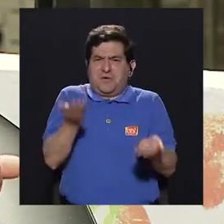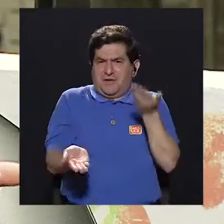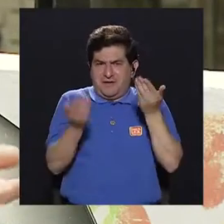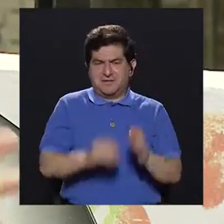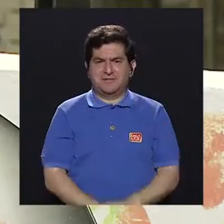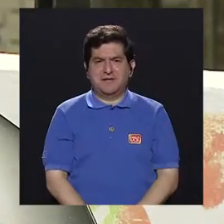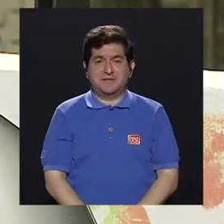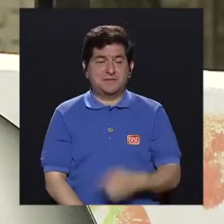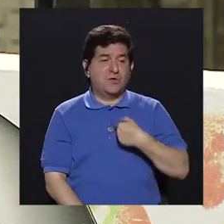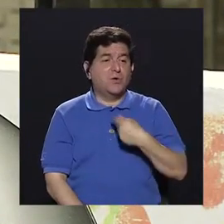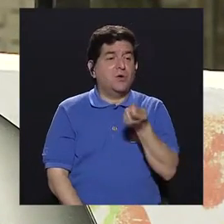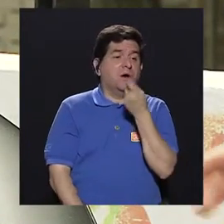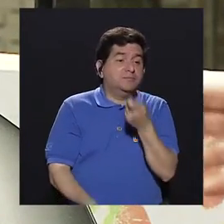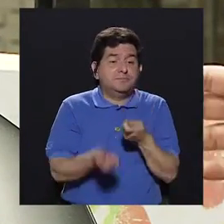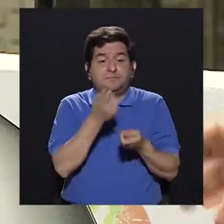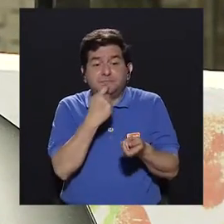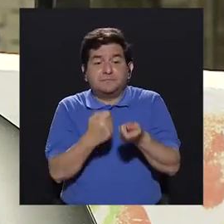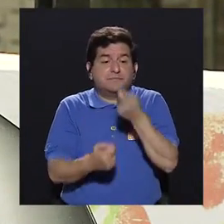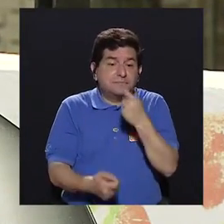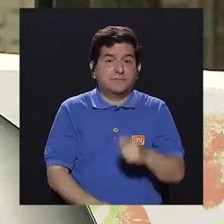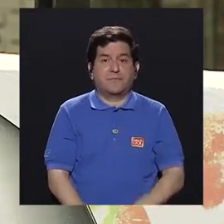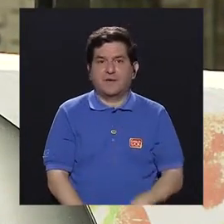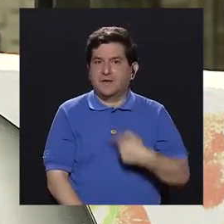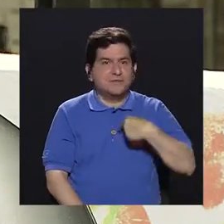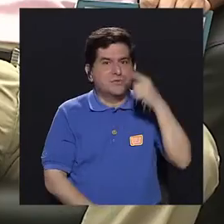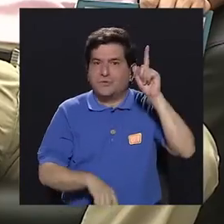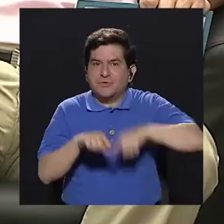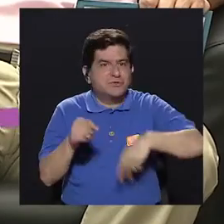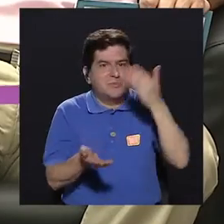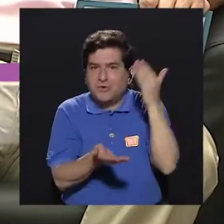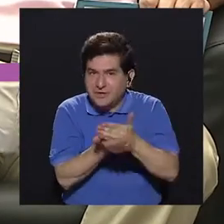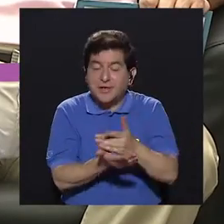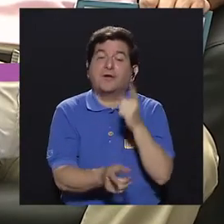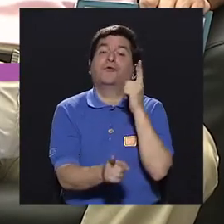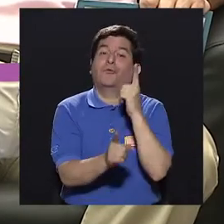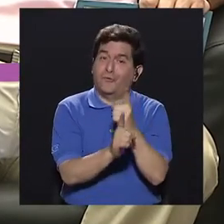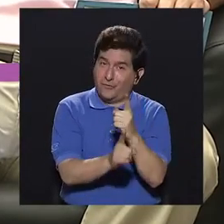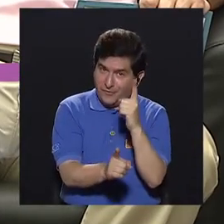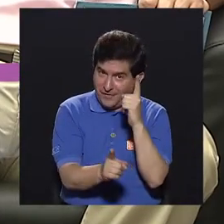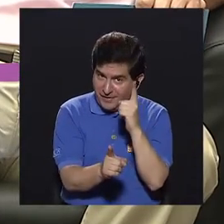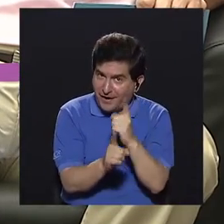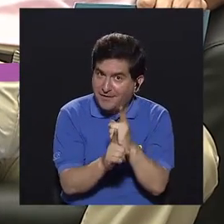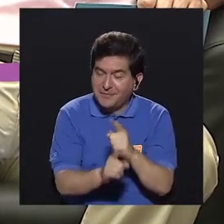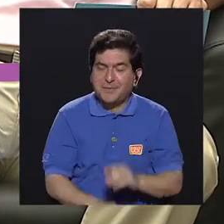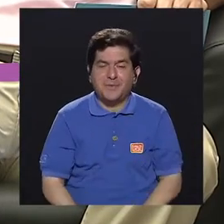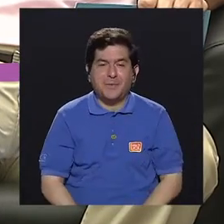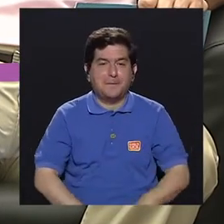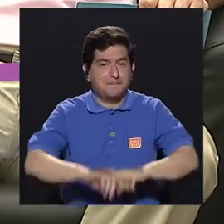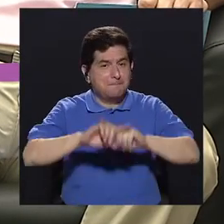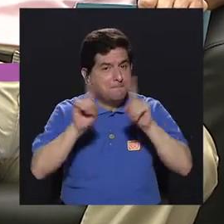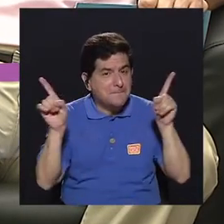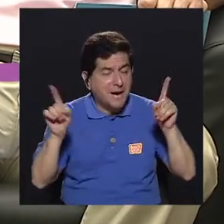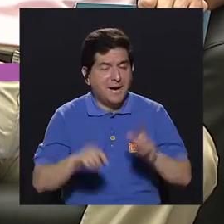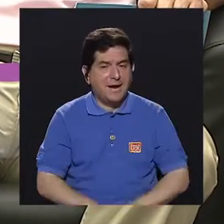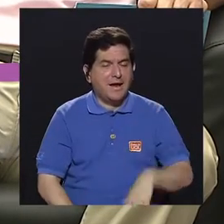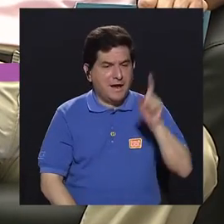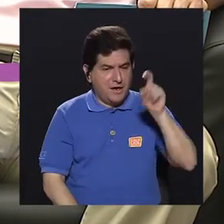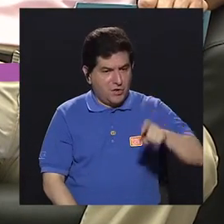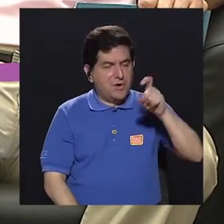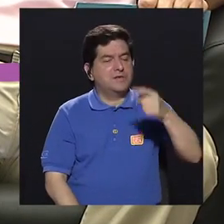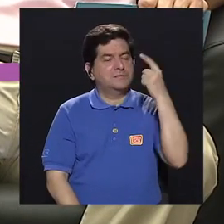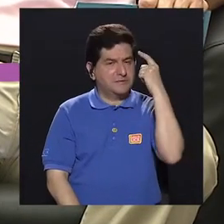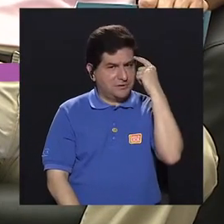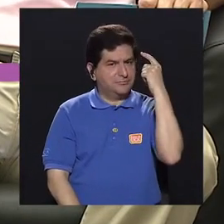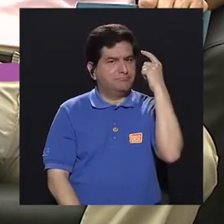¿verdad? Está dándole al maní. uno no puede parar. Exactamente, pero sí tiene, sí hay que tener esa